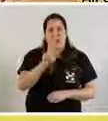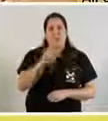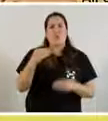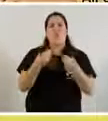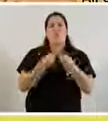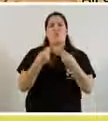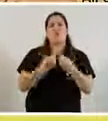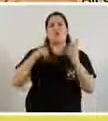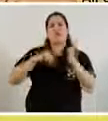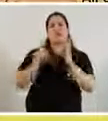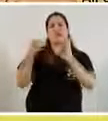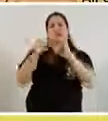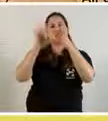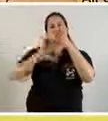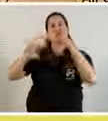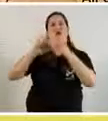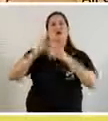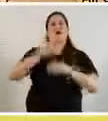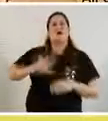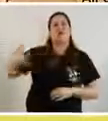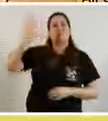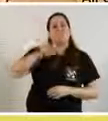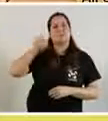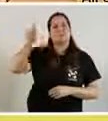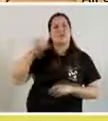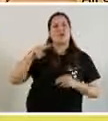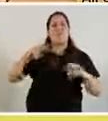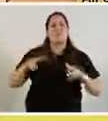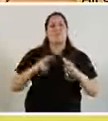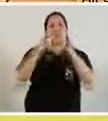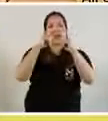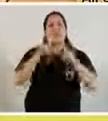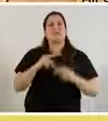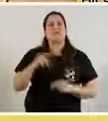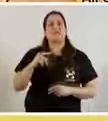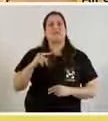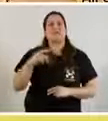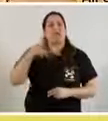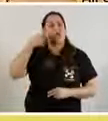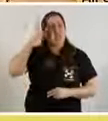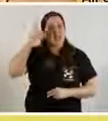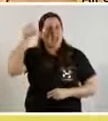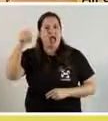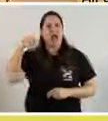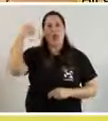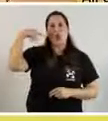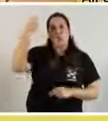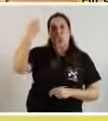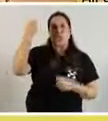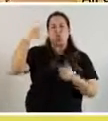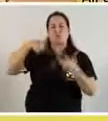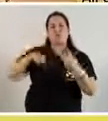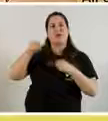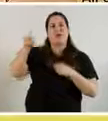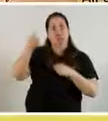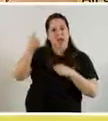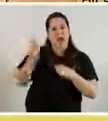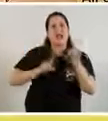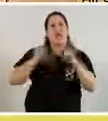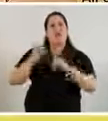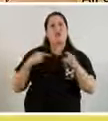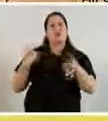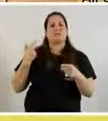muchas de las capitales grandes de Europa, de París, de Madrid, de Roma, de Londres, donde han tenido que retroceder en algunas